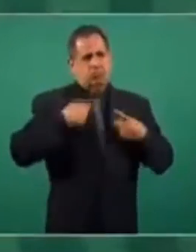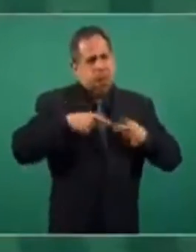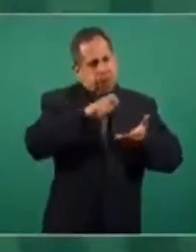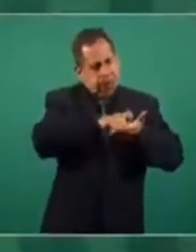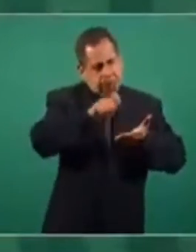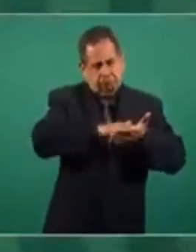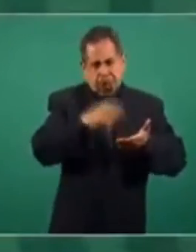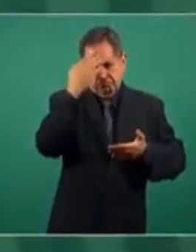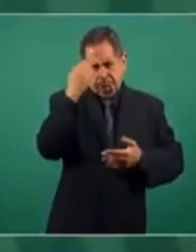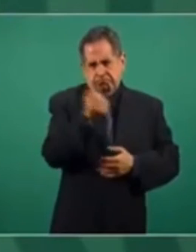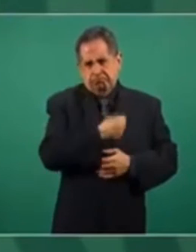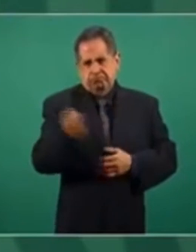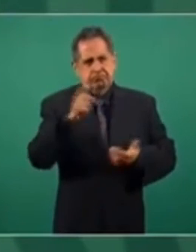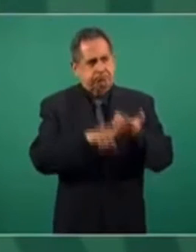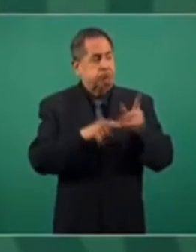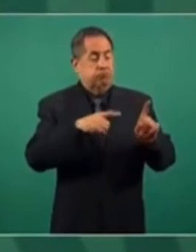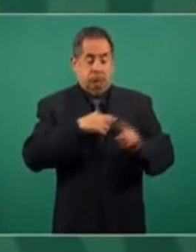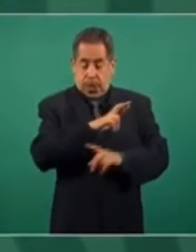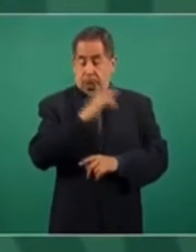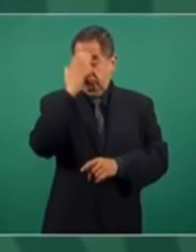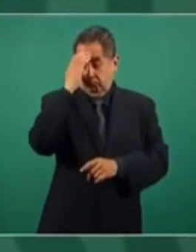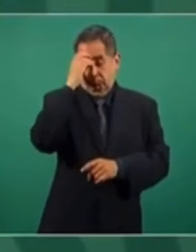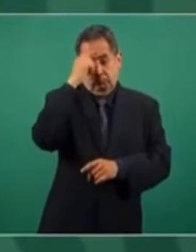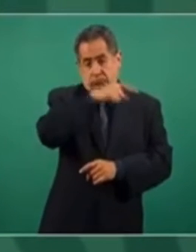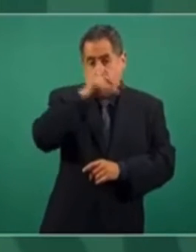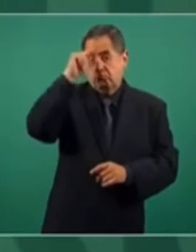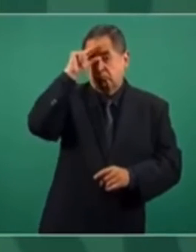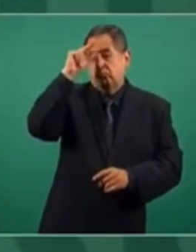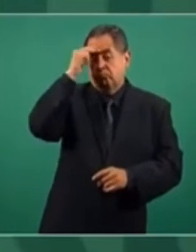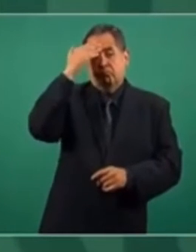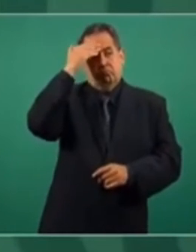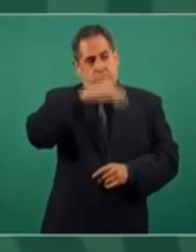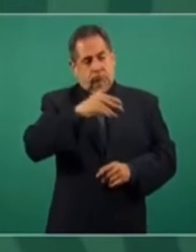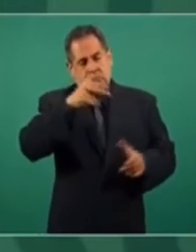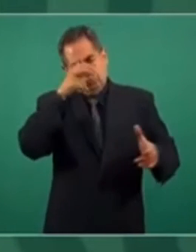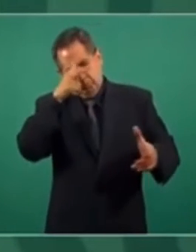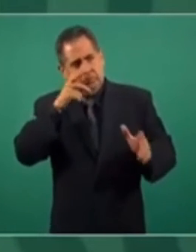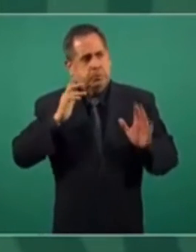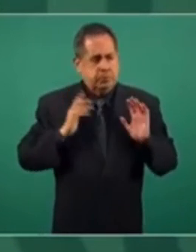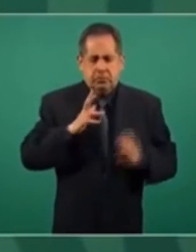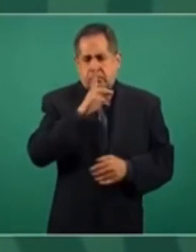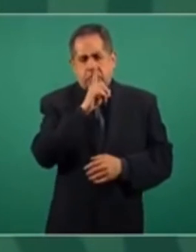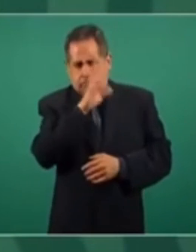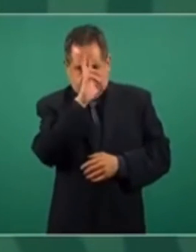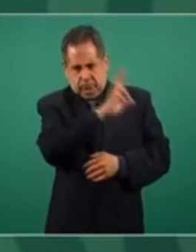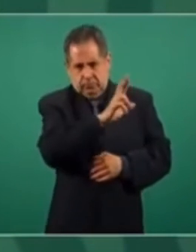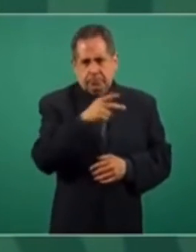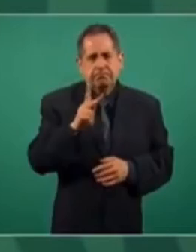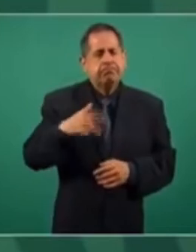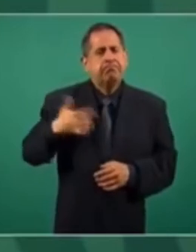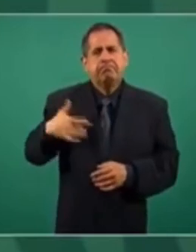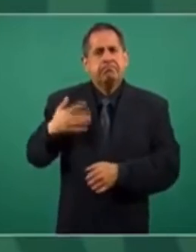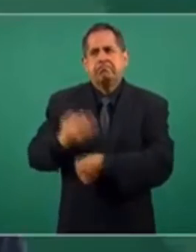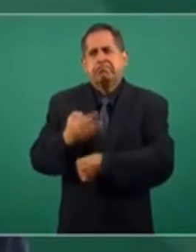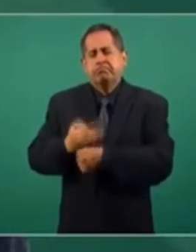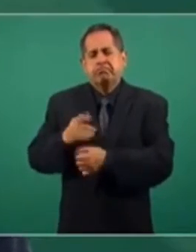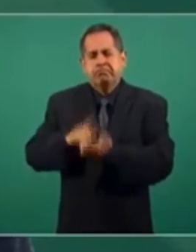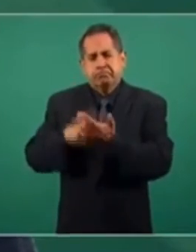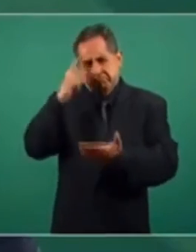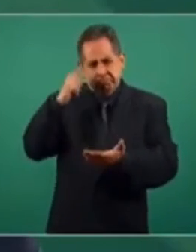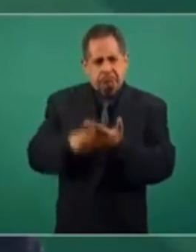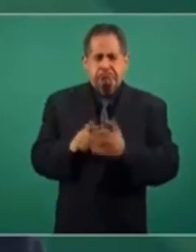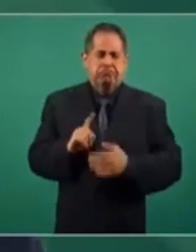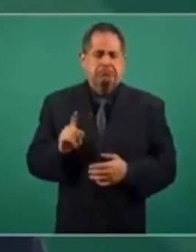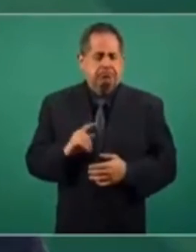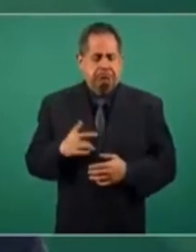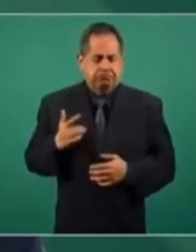que no solamente aprecio, sino reconozco su gran talla intelectual y constitucional. Pero hasta este momento nosotros